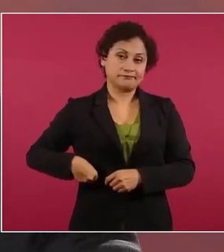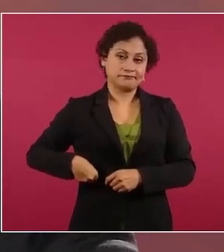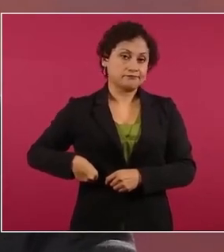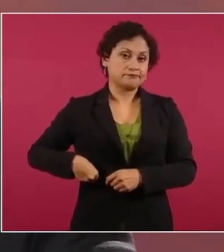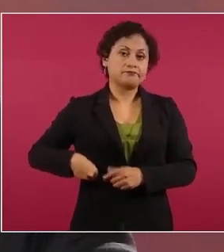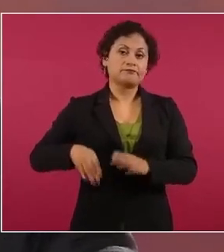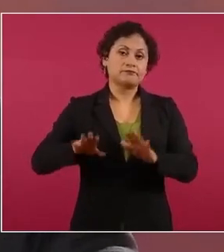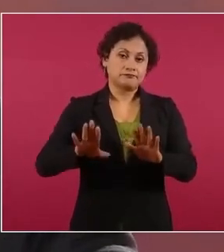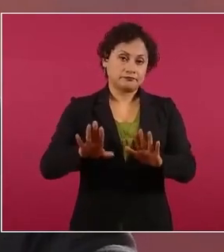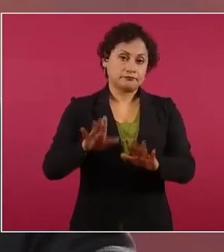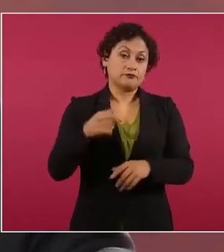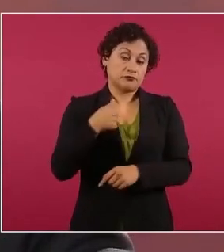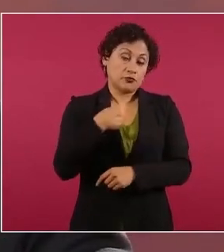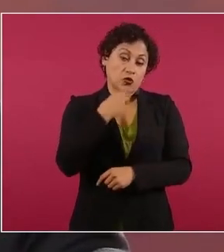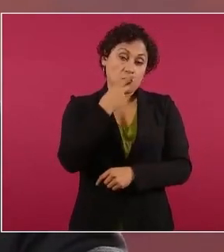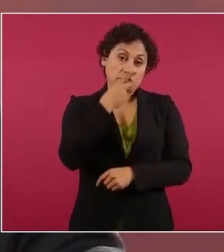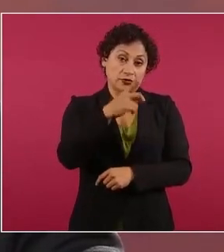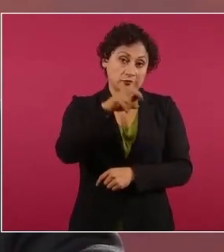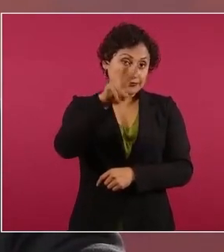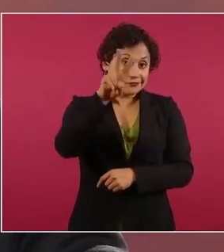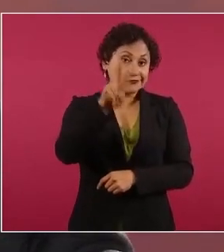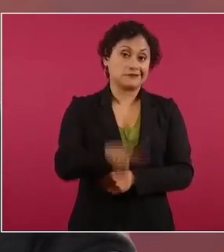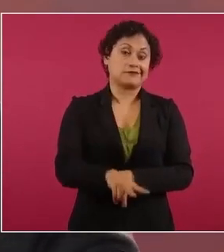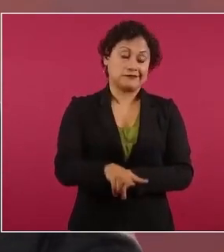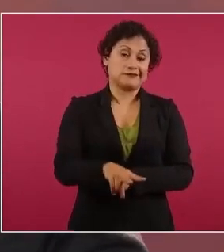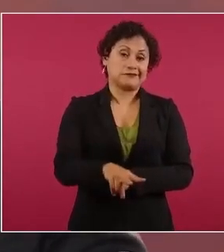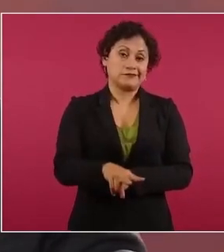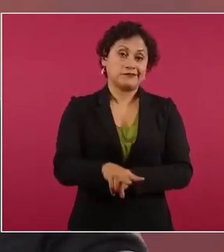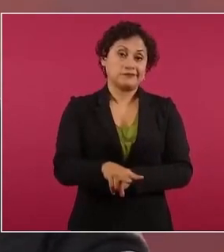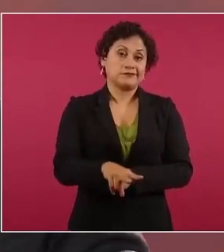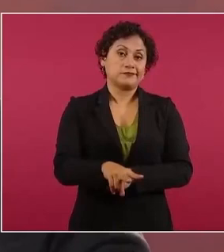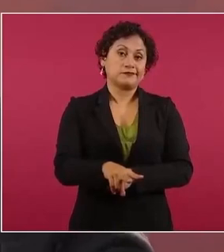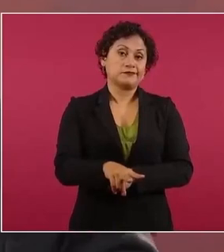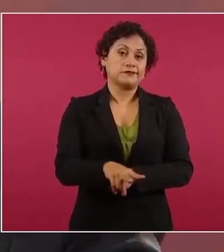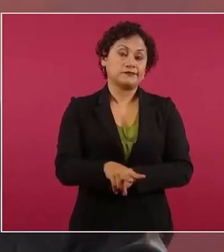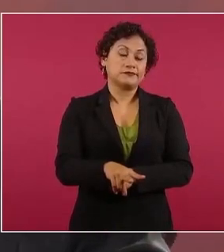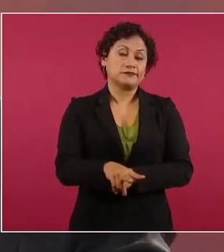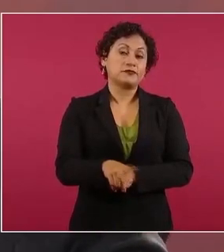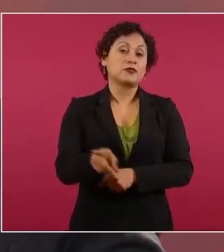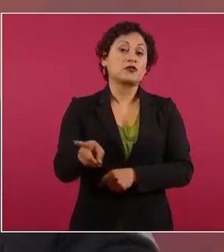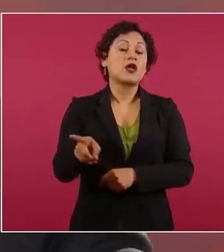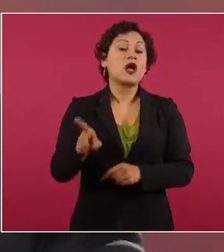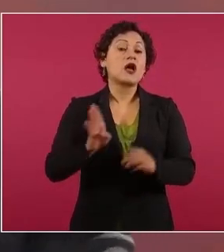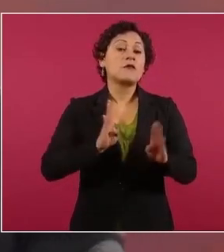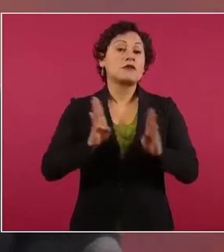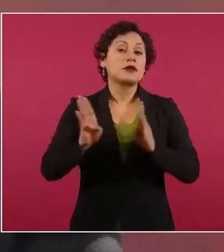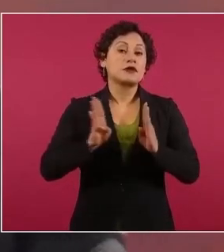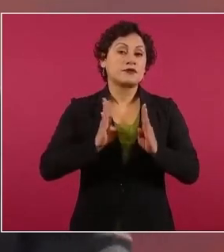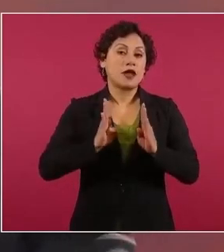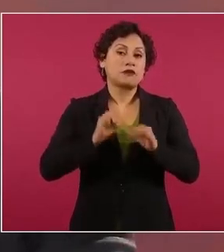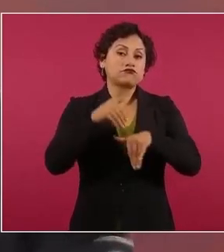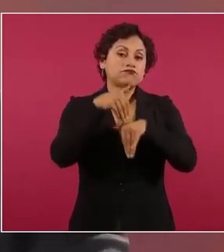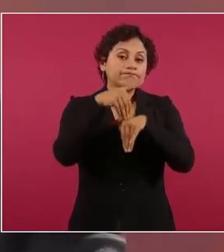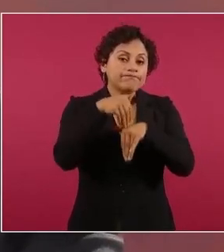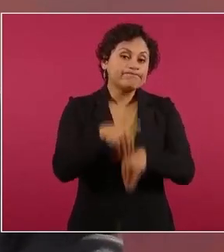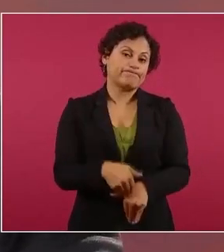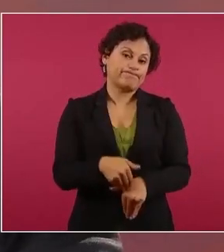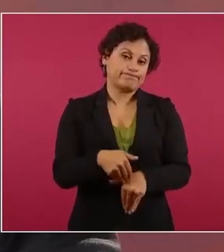reitero de que las Fuerzas Armadas recibían órdenes